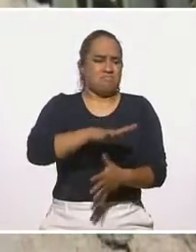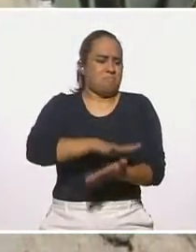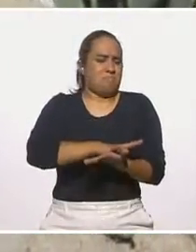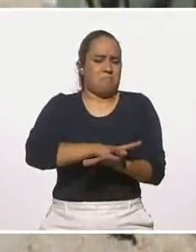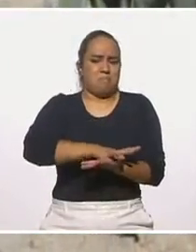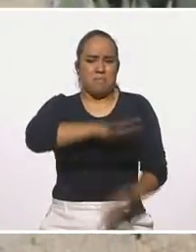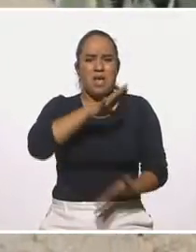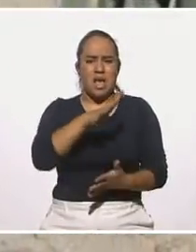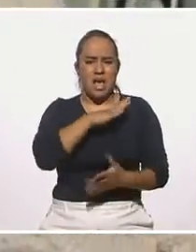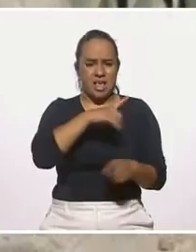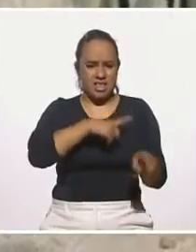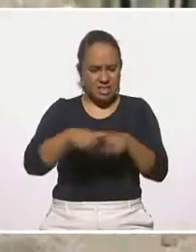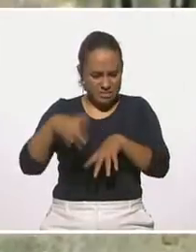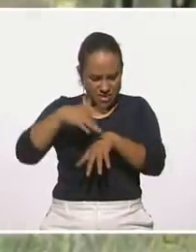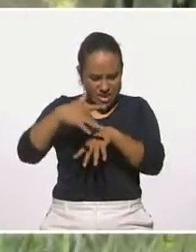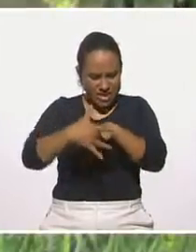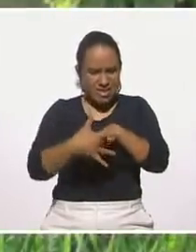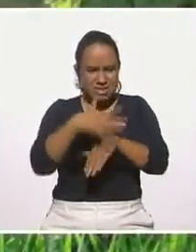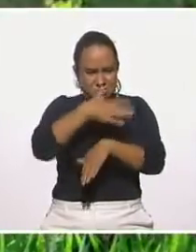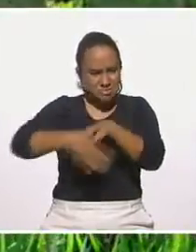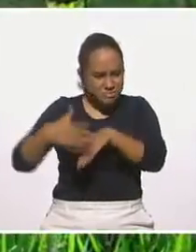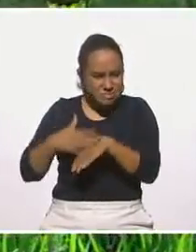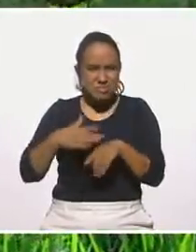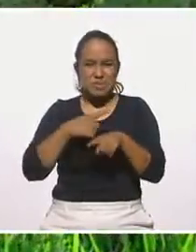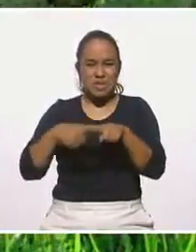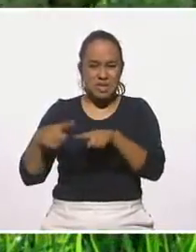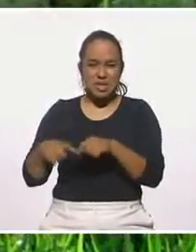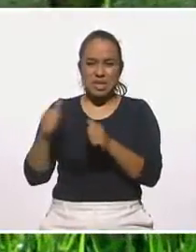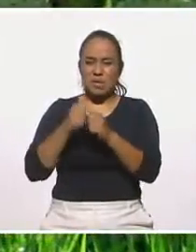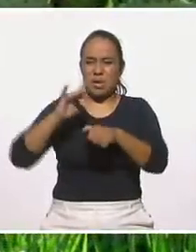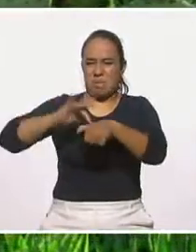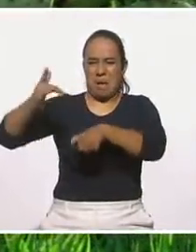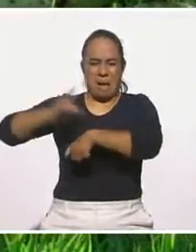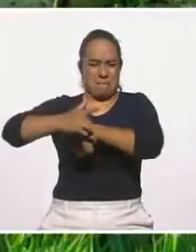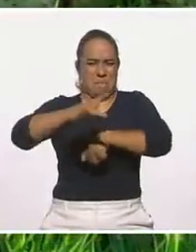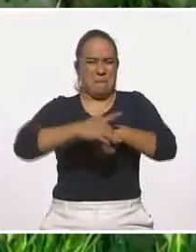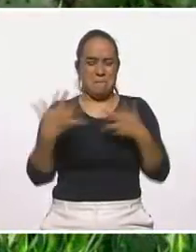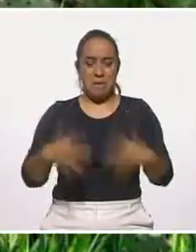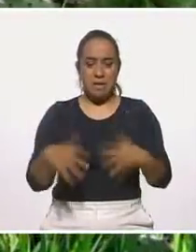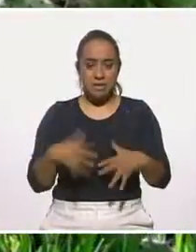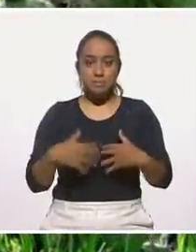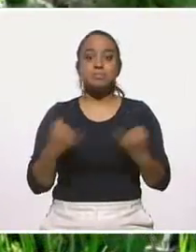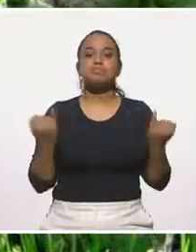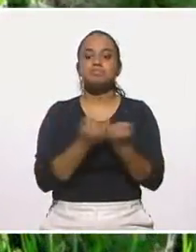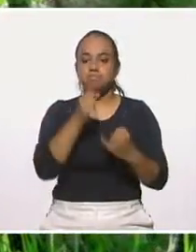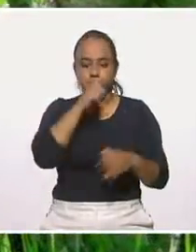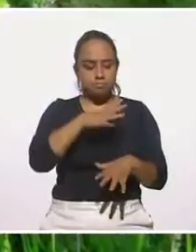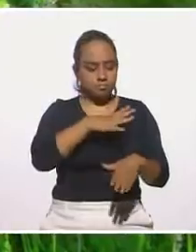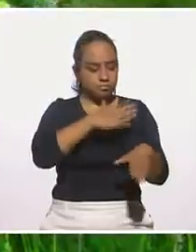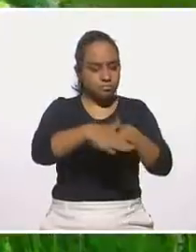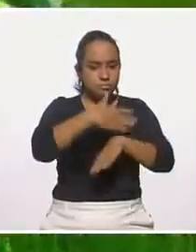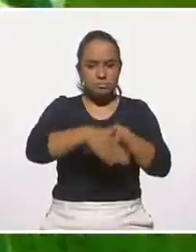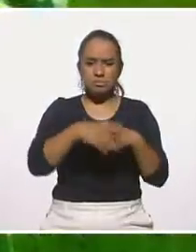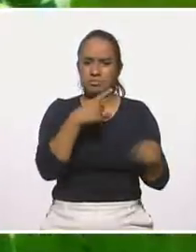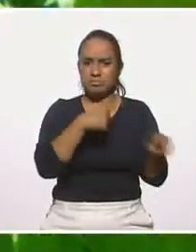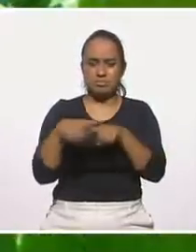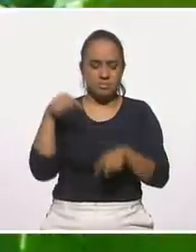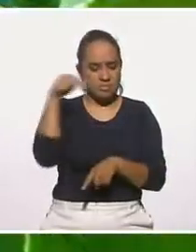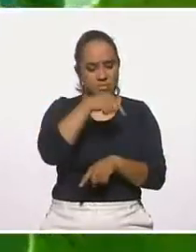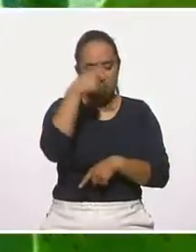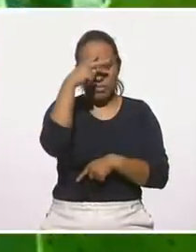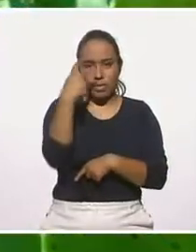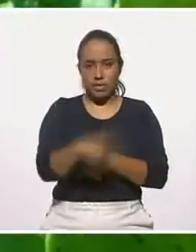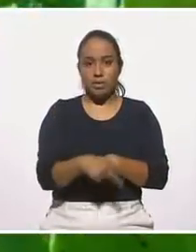diversidad de cactus del continente, pero también es centro de la diversidad de nopales. Para los